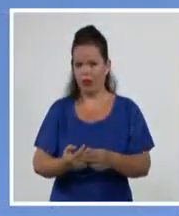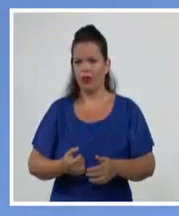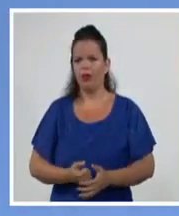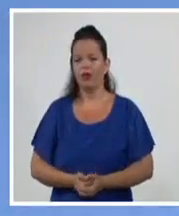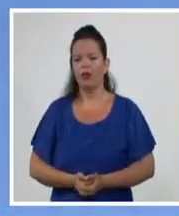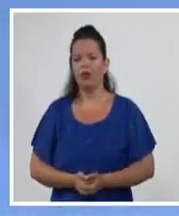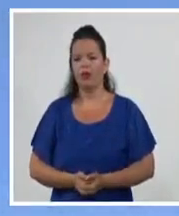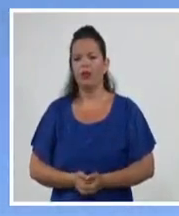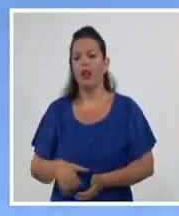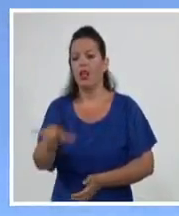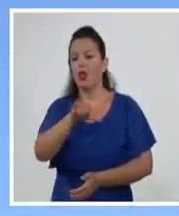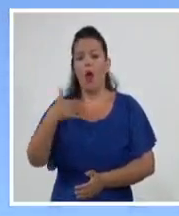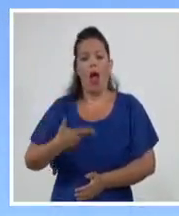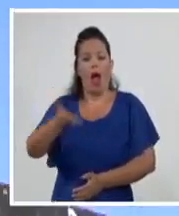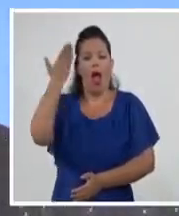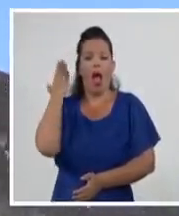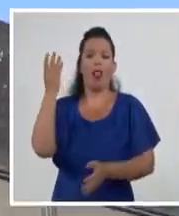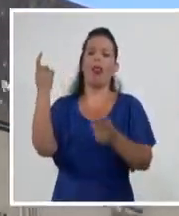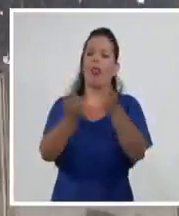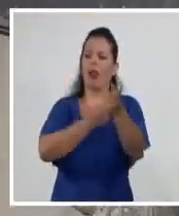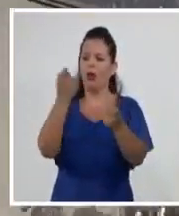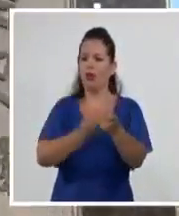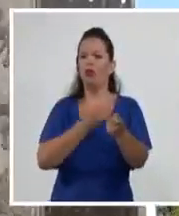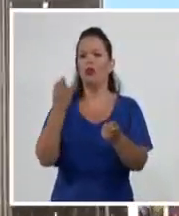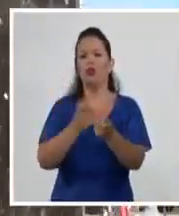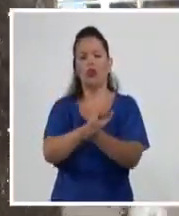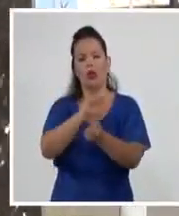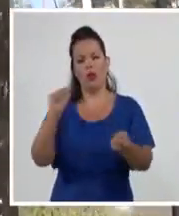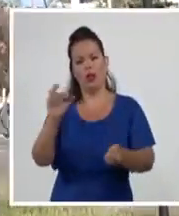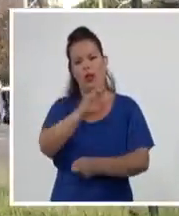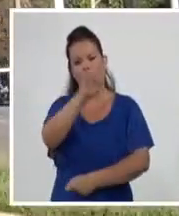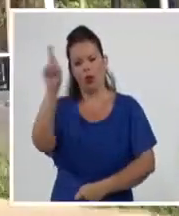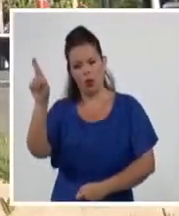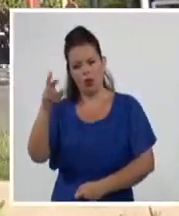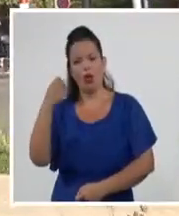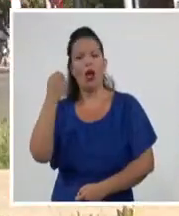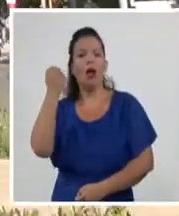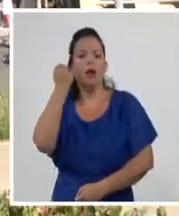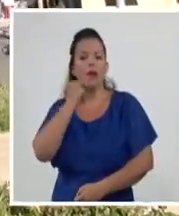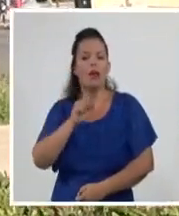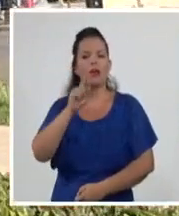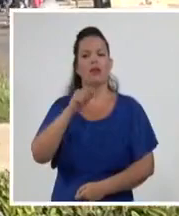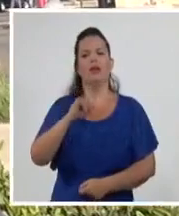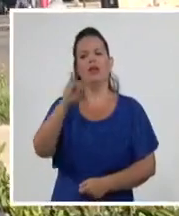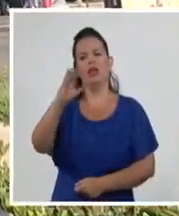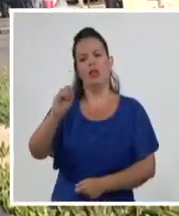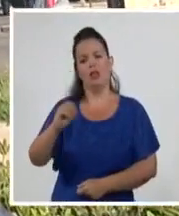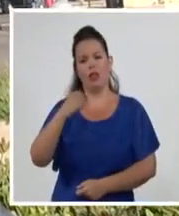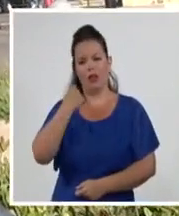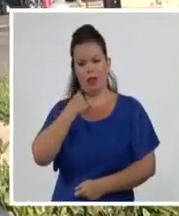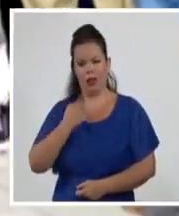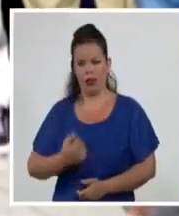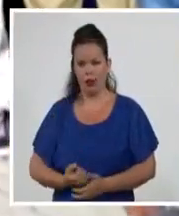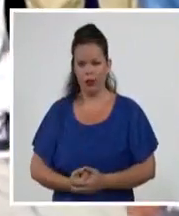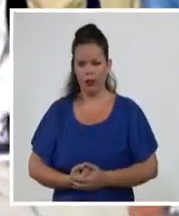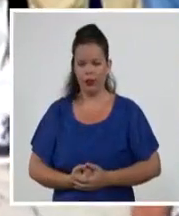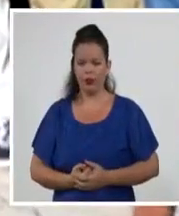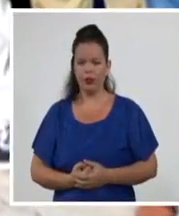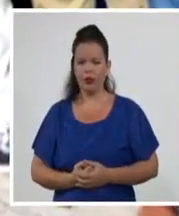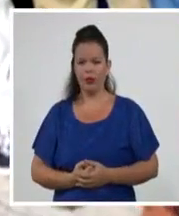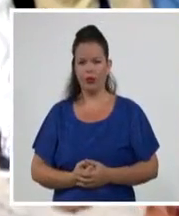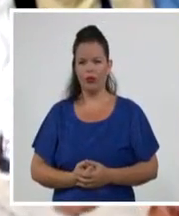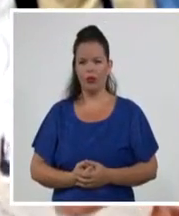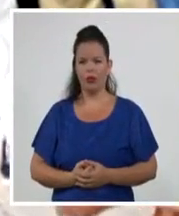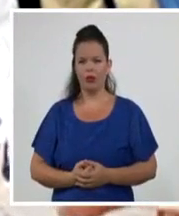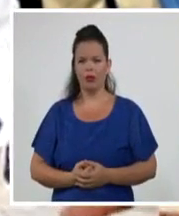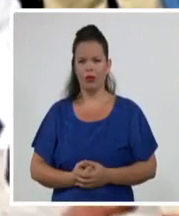más de 150 años. Libán Cervantes y Milton Díaz Canter, Sistema Informativo